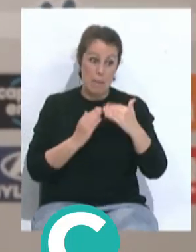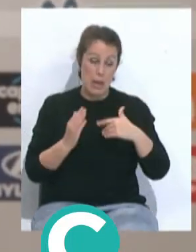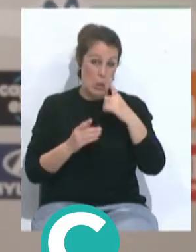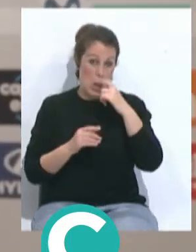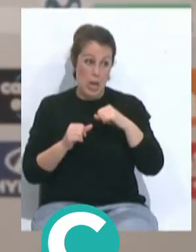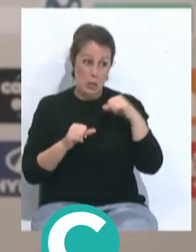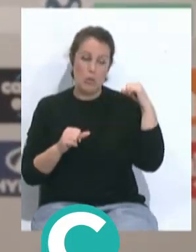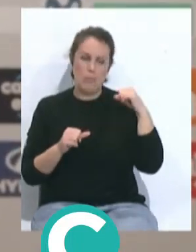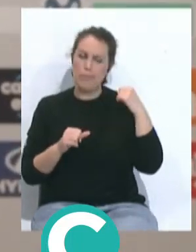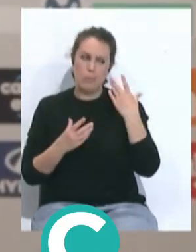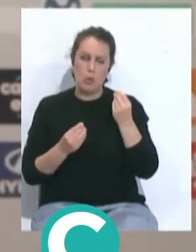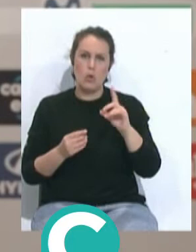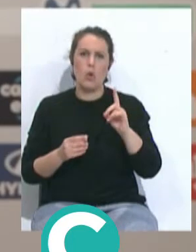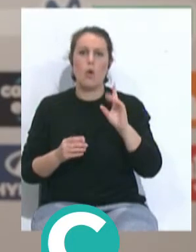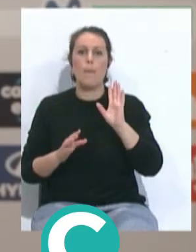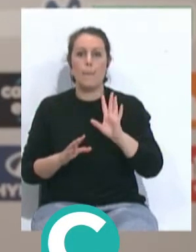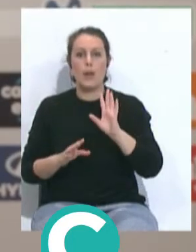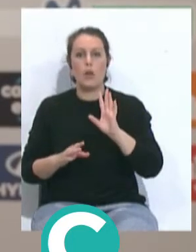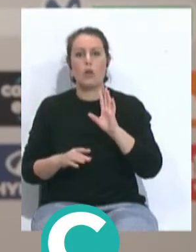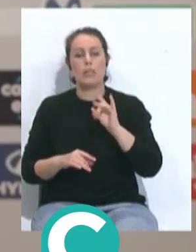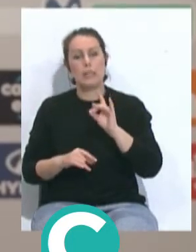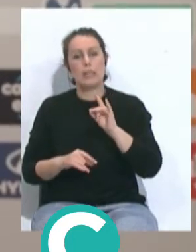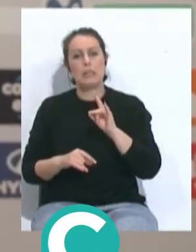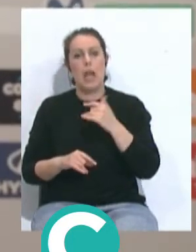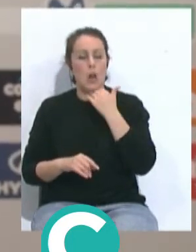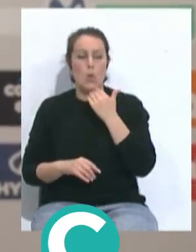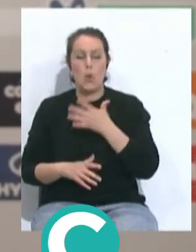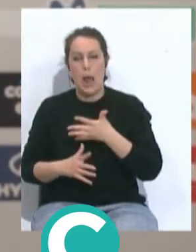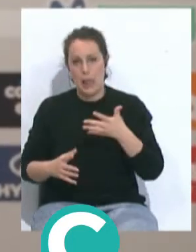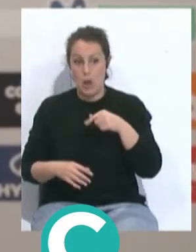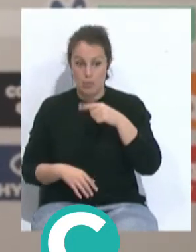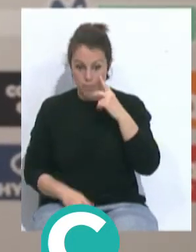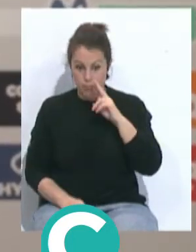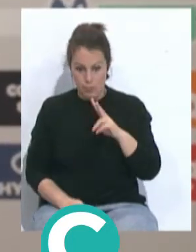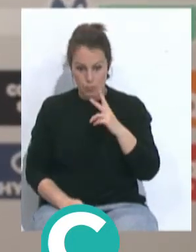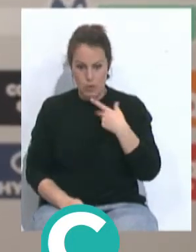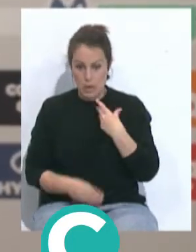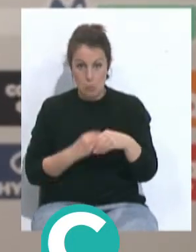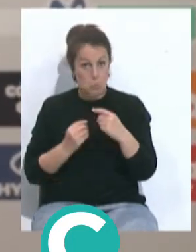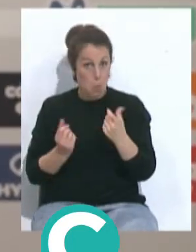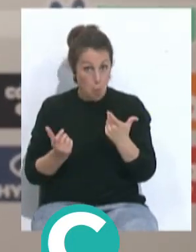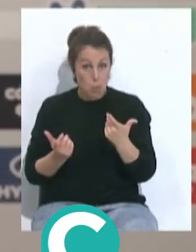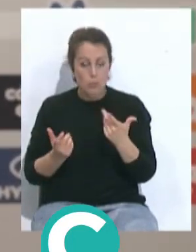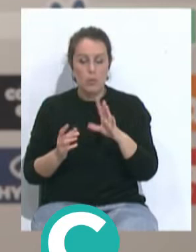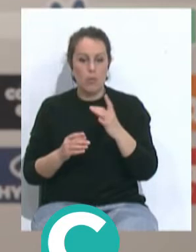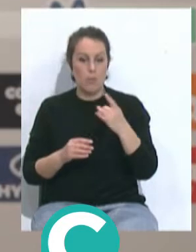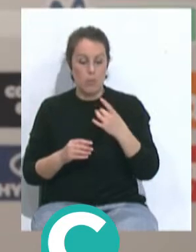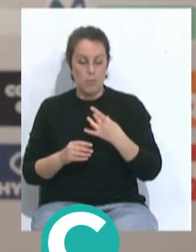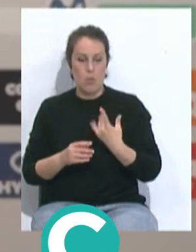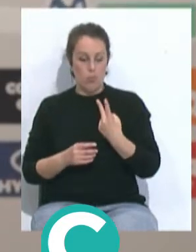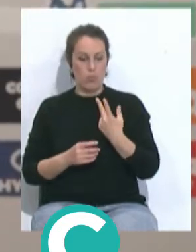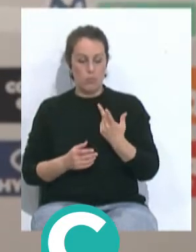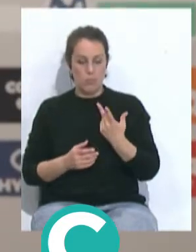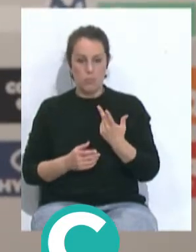lo que generaban, bueno, tenían una efectividad muy grande y bueno, se ha visto hoy que con lo poco que han hecho nos han metido dos goles